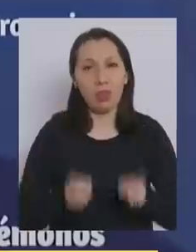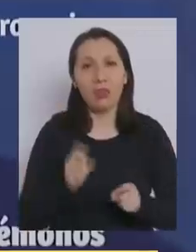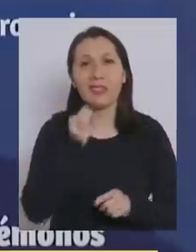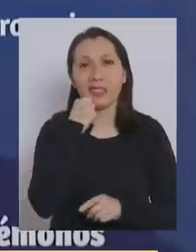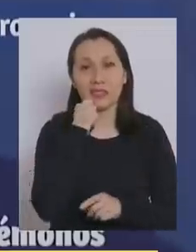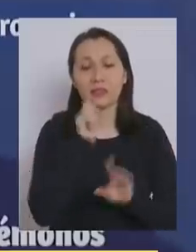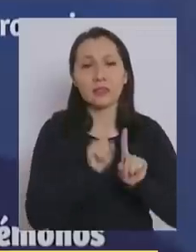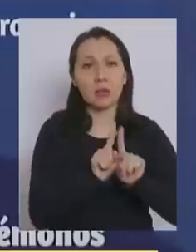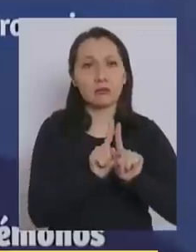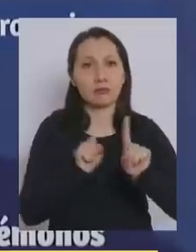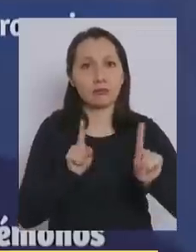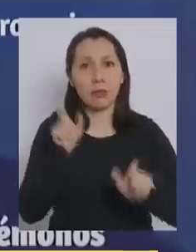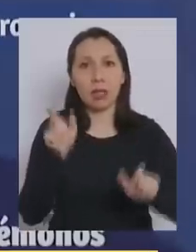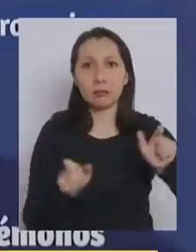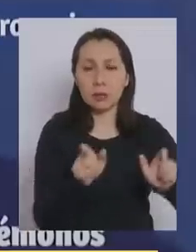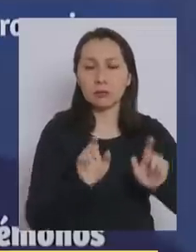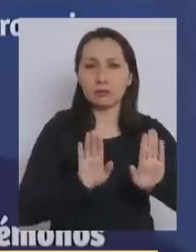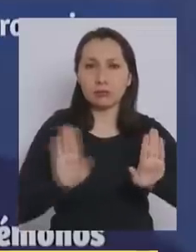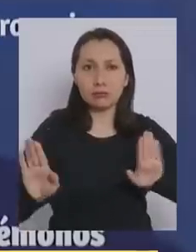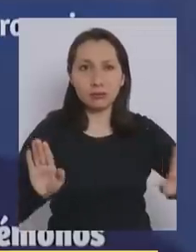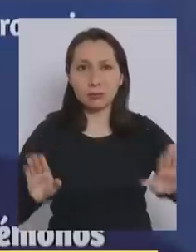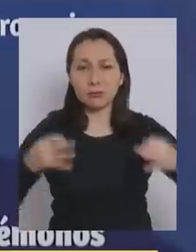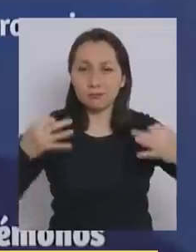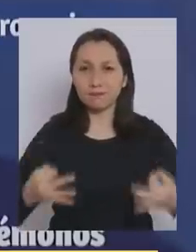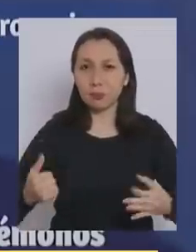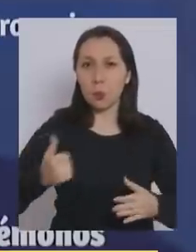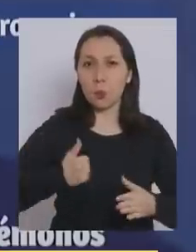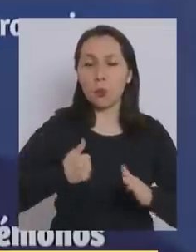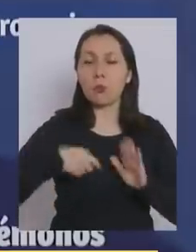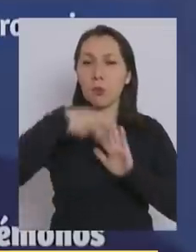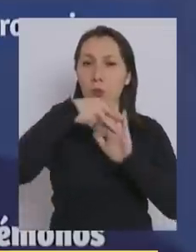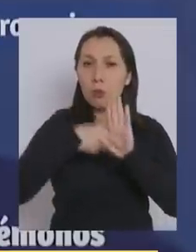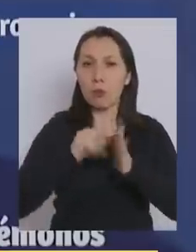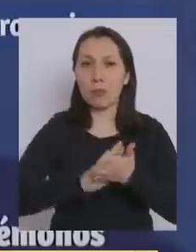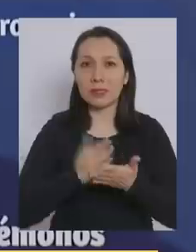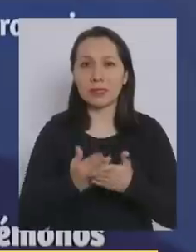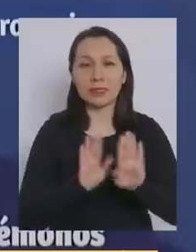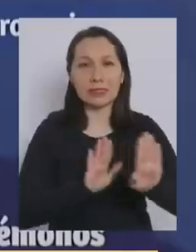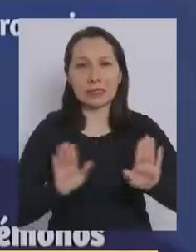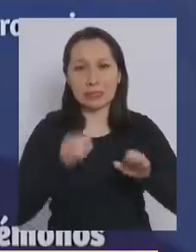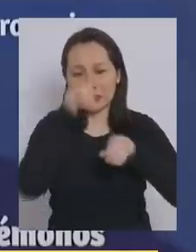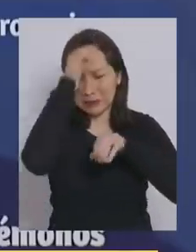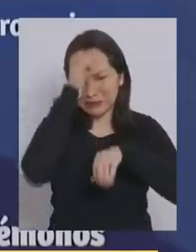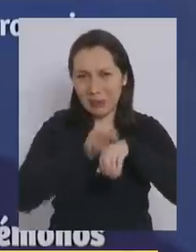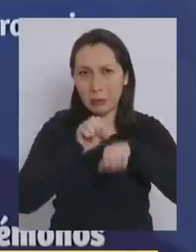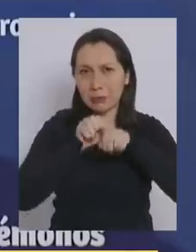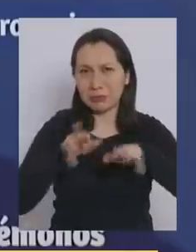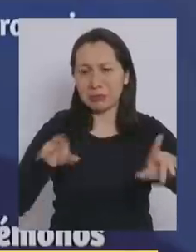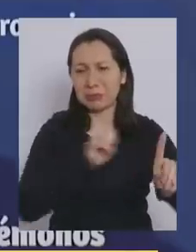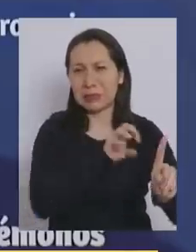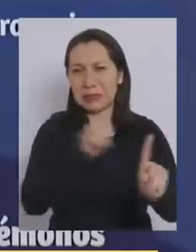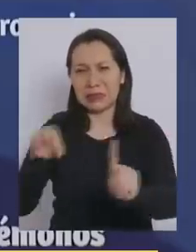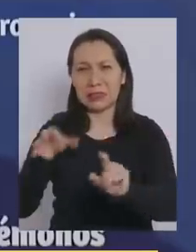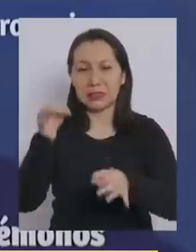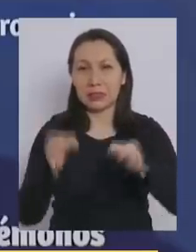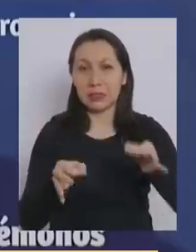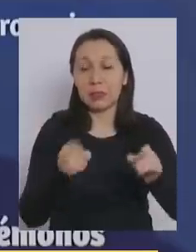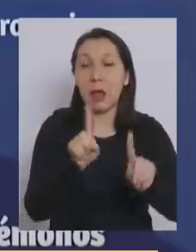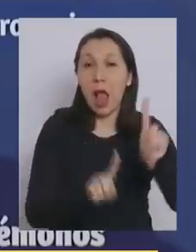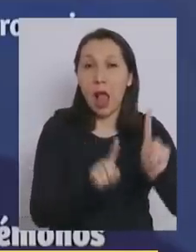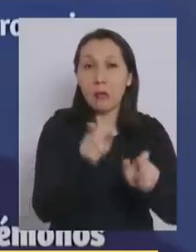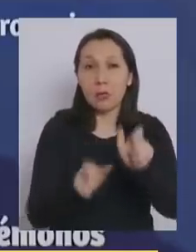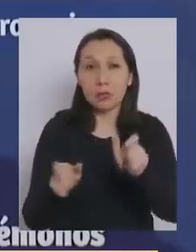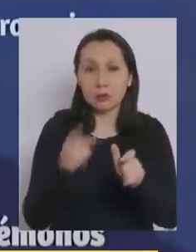la distancia física, mantener las normas de sanidad, evitar el contagio. Aquellas personas